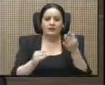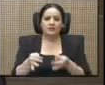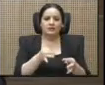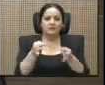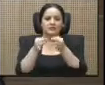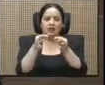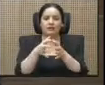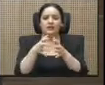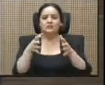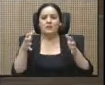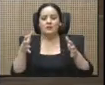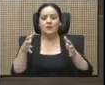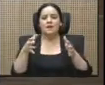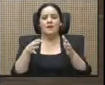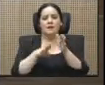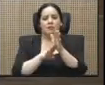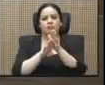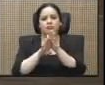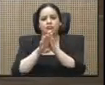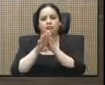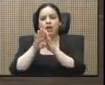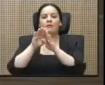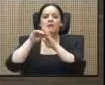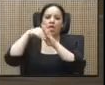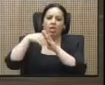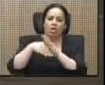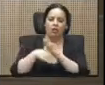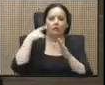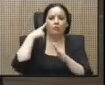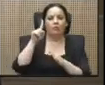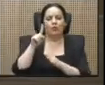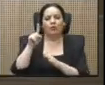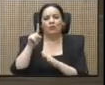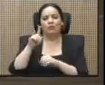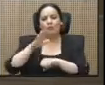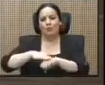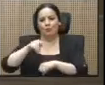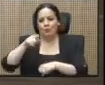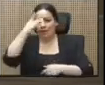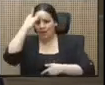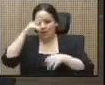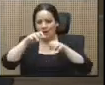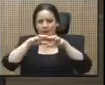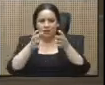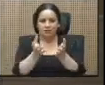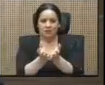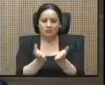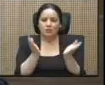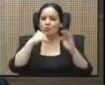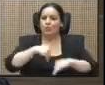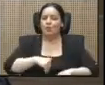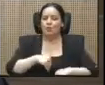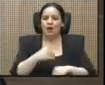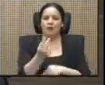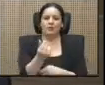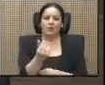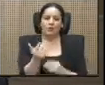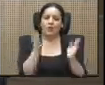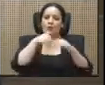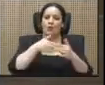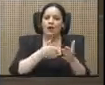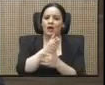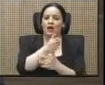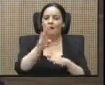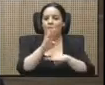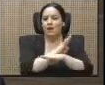pandemia se retrasó y se ha complicado y se ha obstaculizado. No hay recursos, no hay acceso al banco, a los bancos, no hay